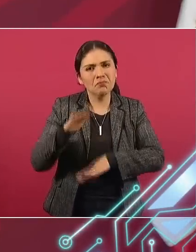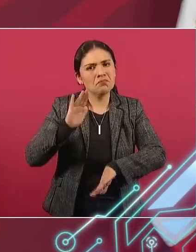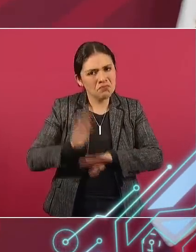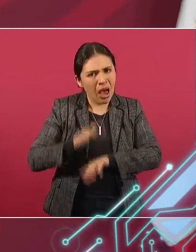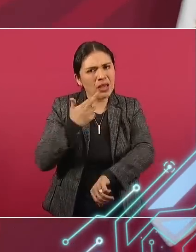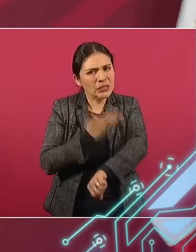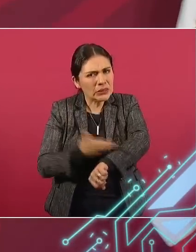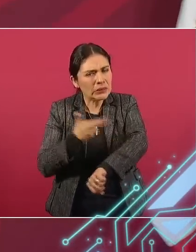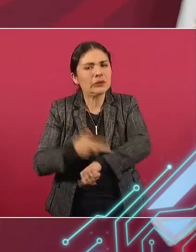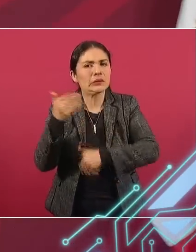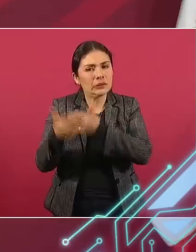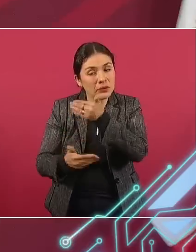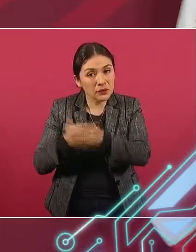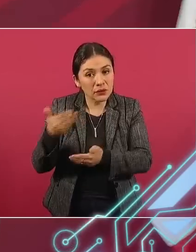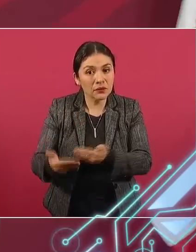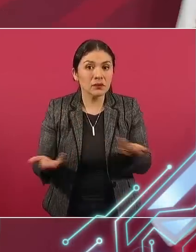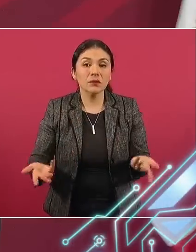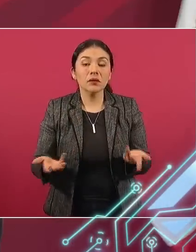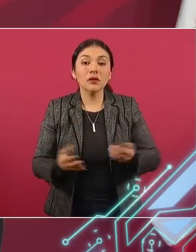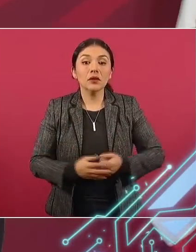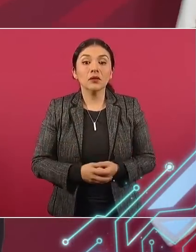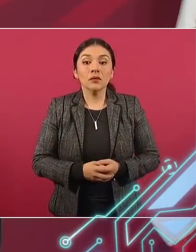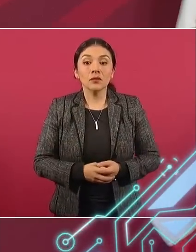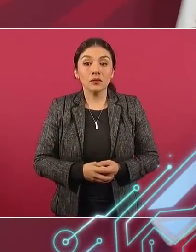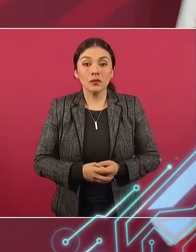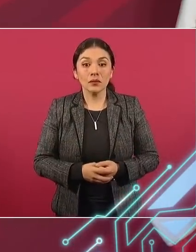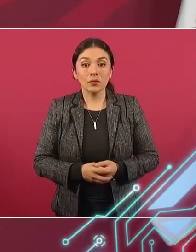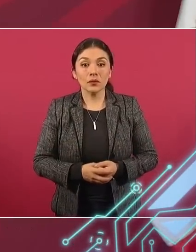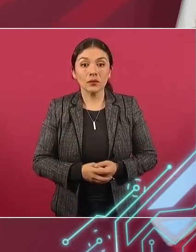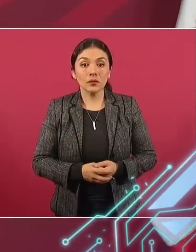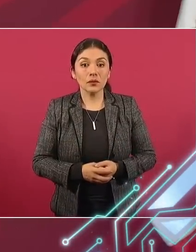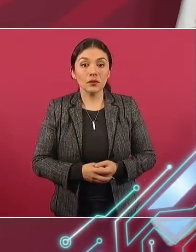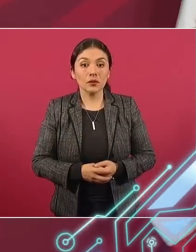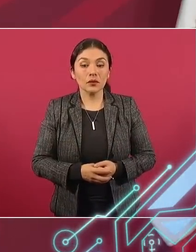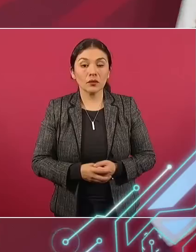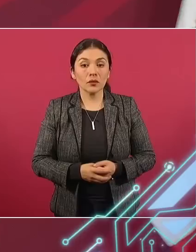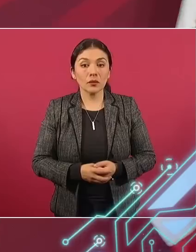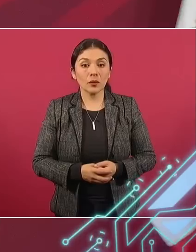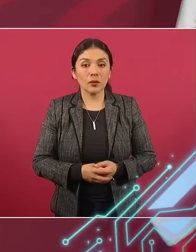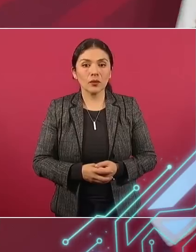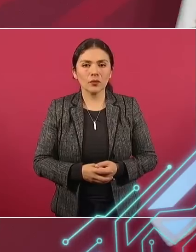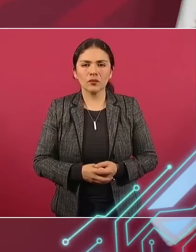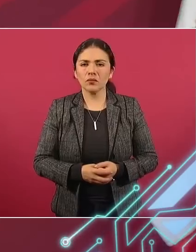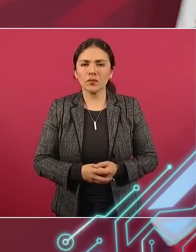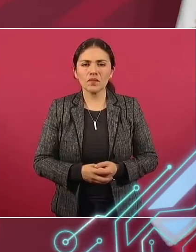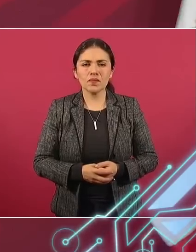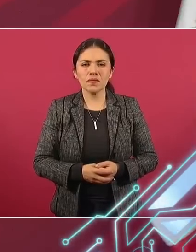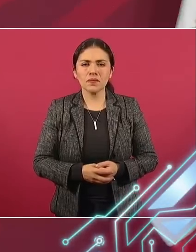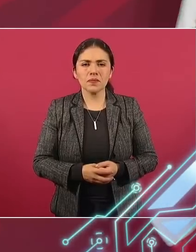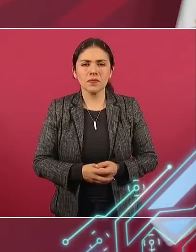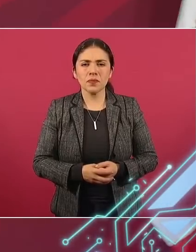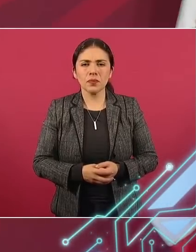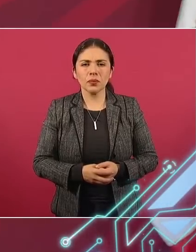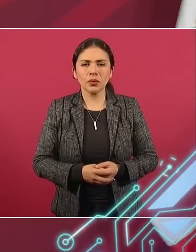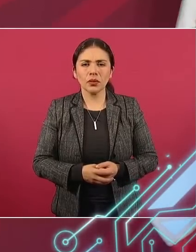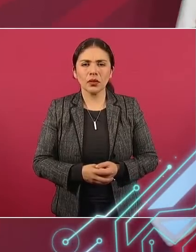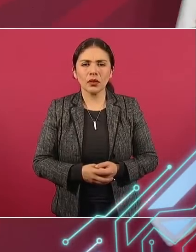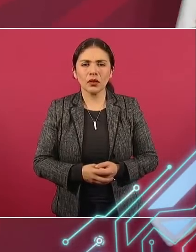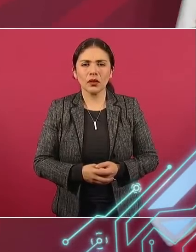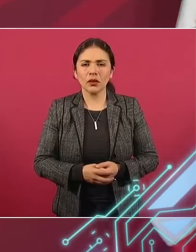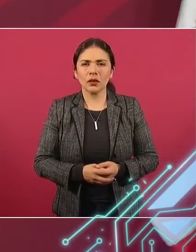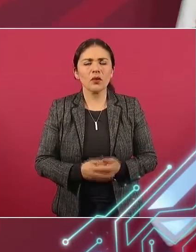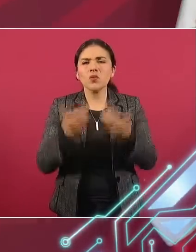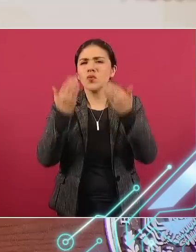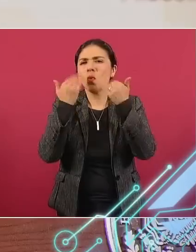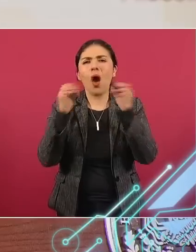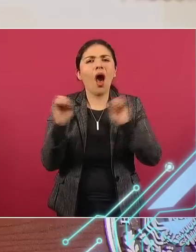Y no hay ningún